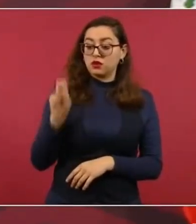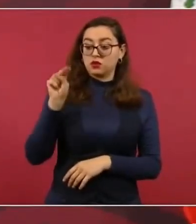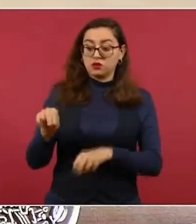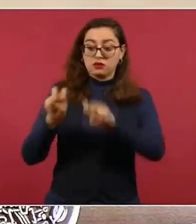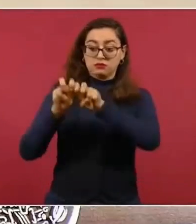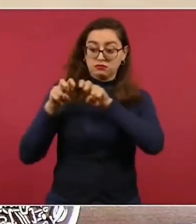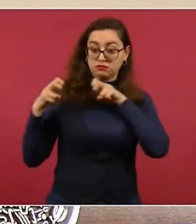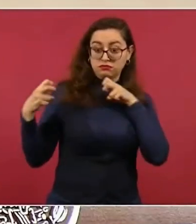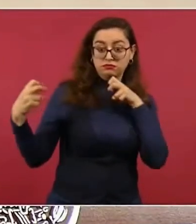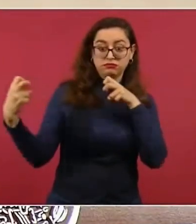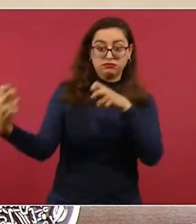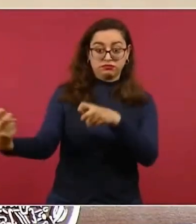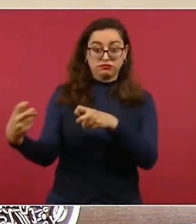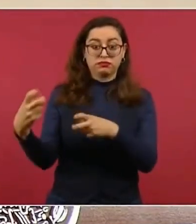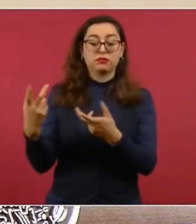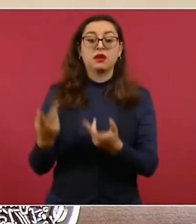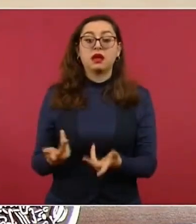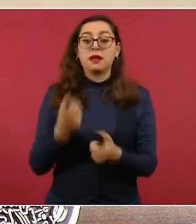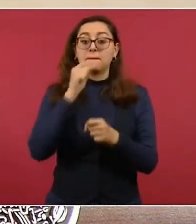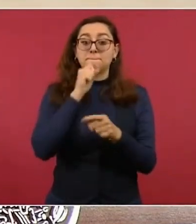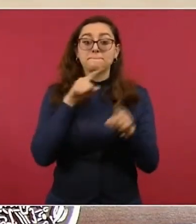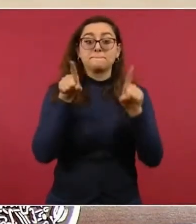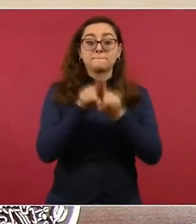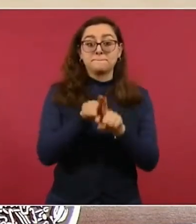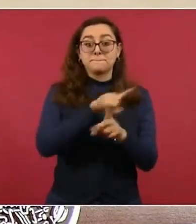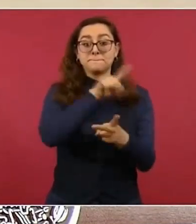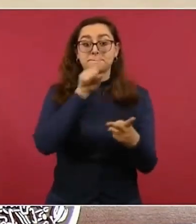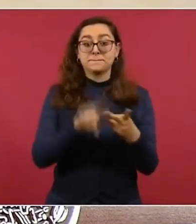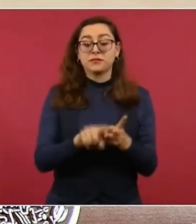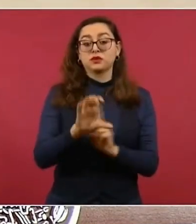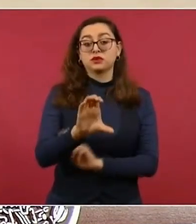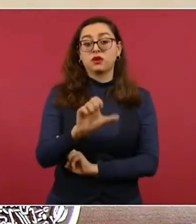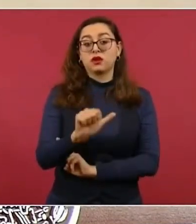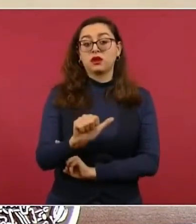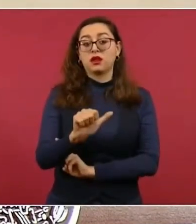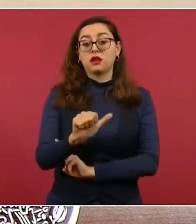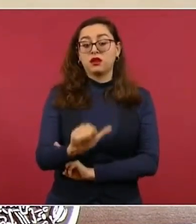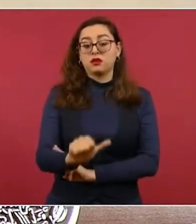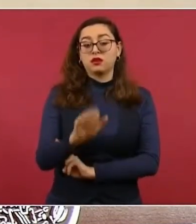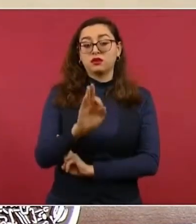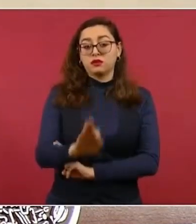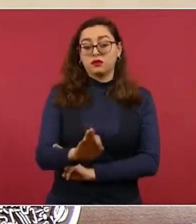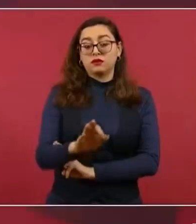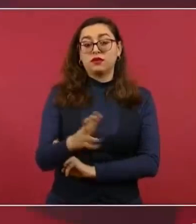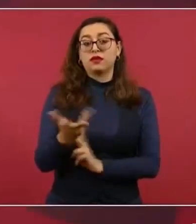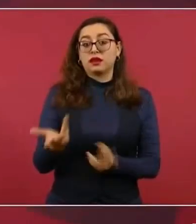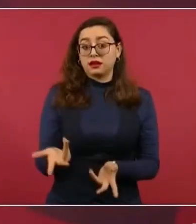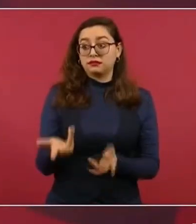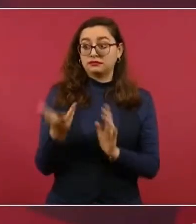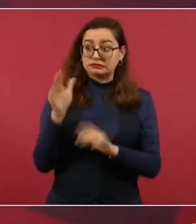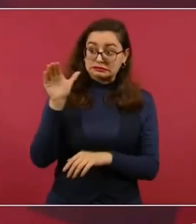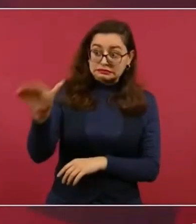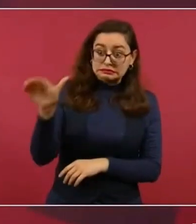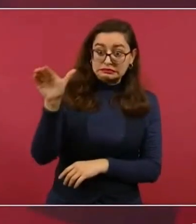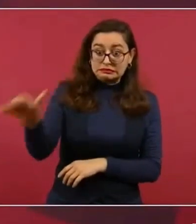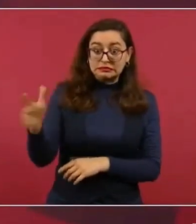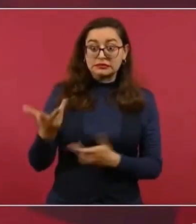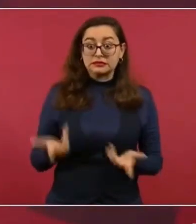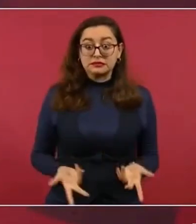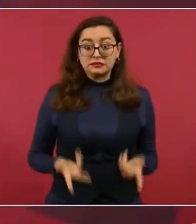a los miembros del Consejo de la Judicatura, porque siguen habiendo